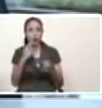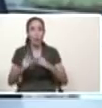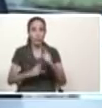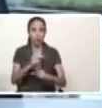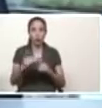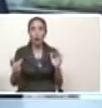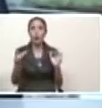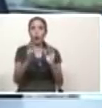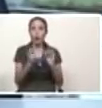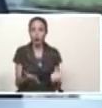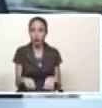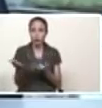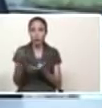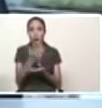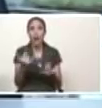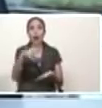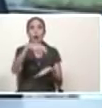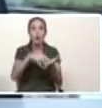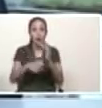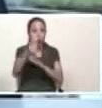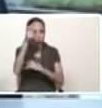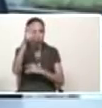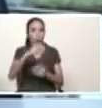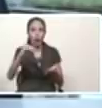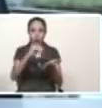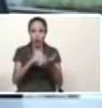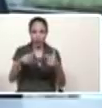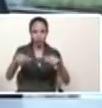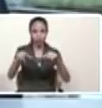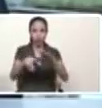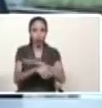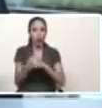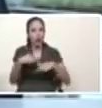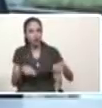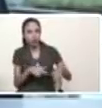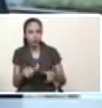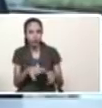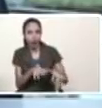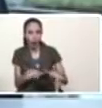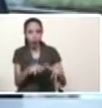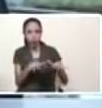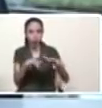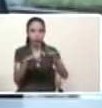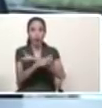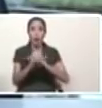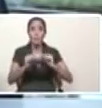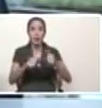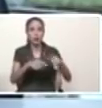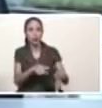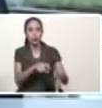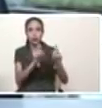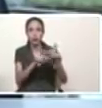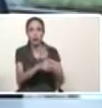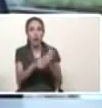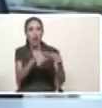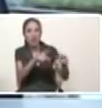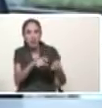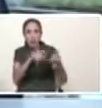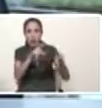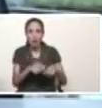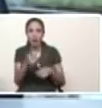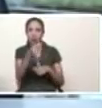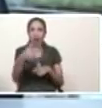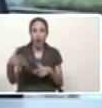a hacer este pase a calabozo nuevamente en el sistema de riego río guárico en el inicio de la cosecha de semillas de arroz